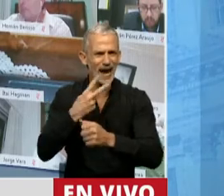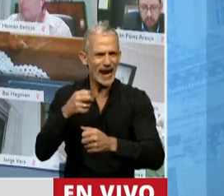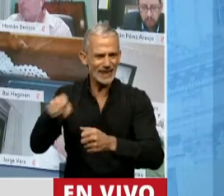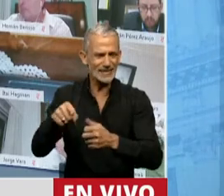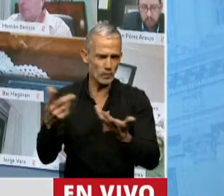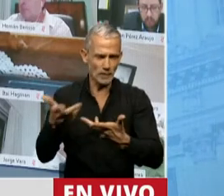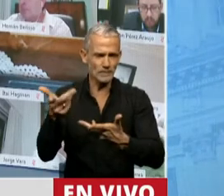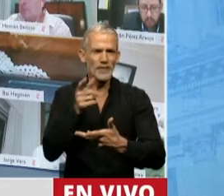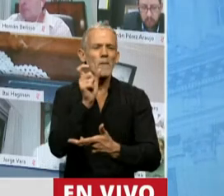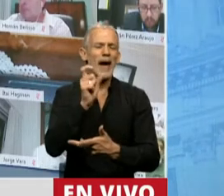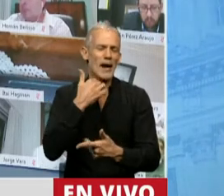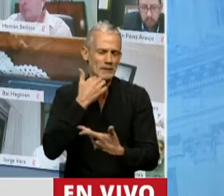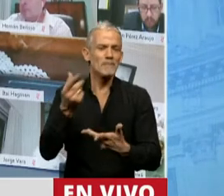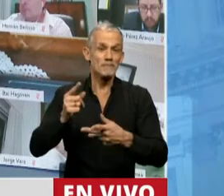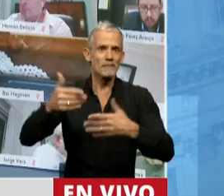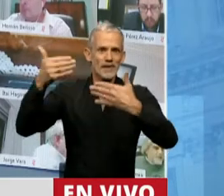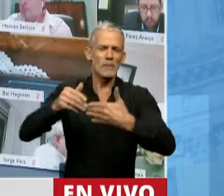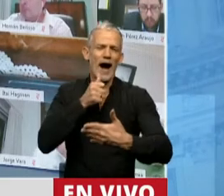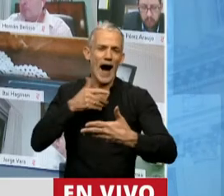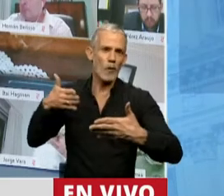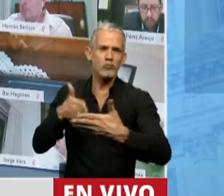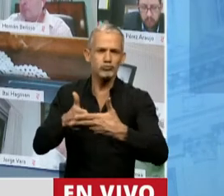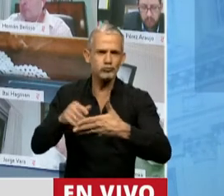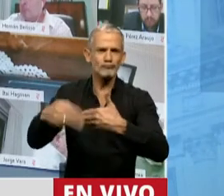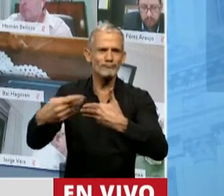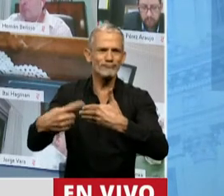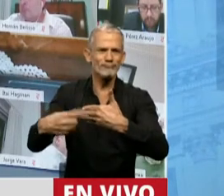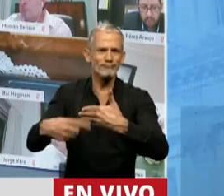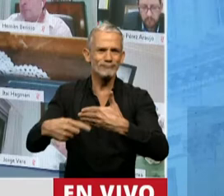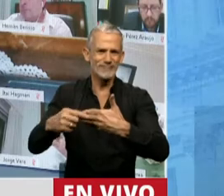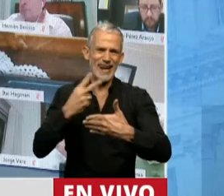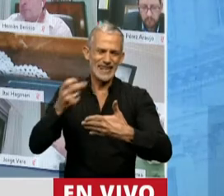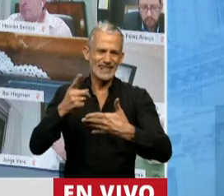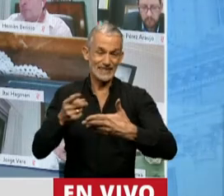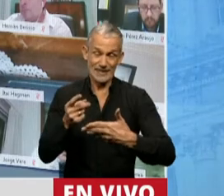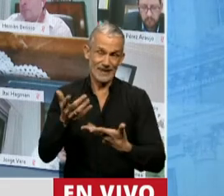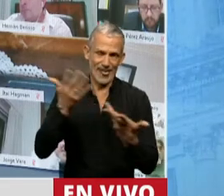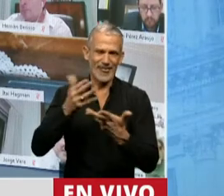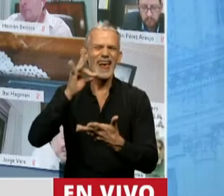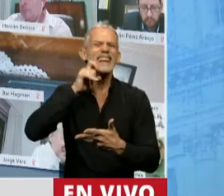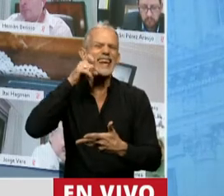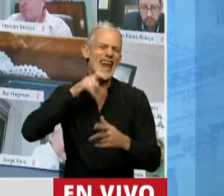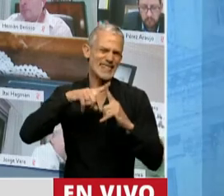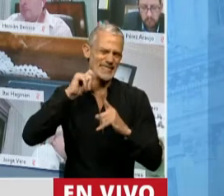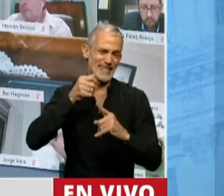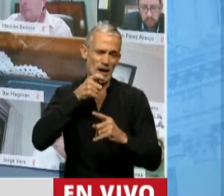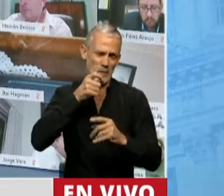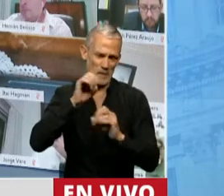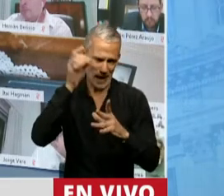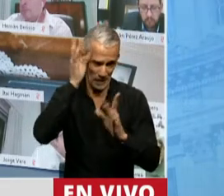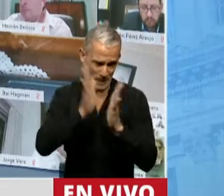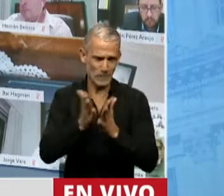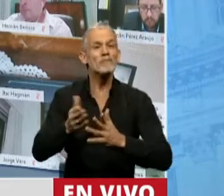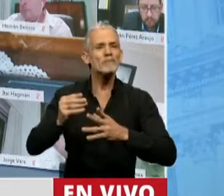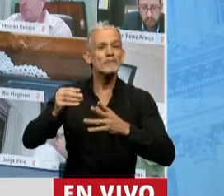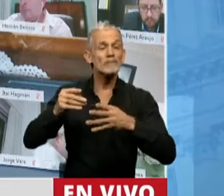Bueno, una represa... Se entendió, diputada. Gracias. La dislexia, ahí funcionó. En